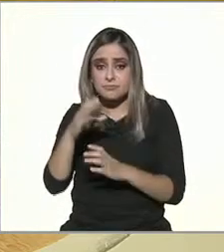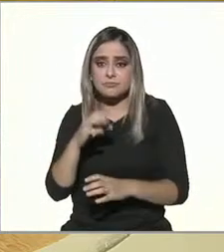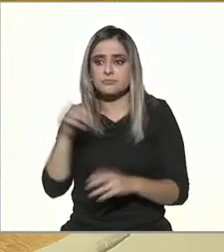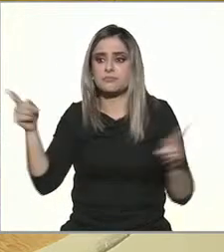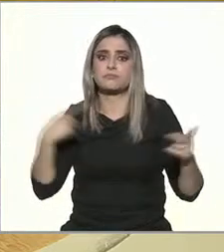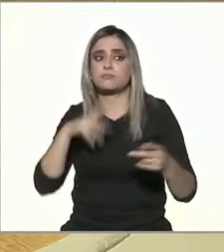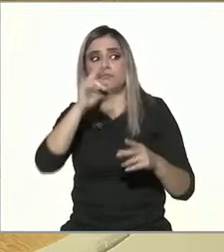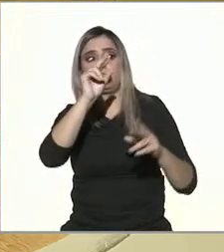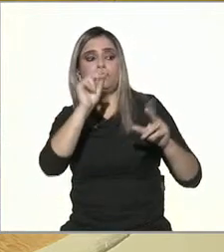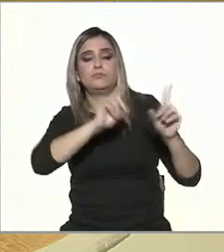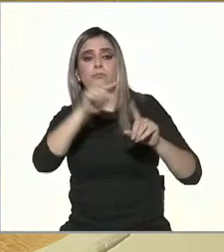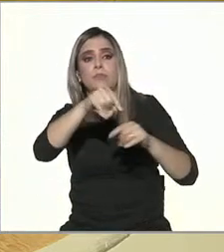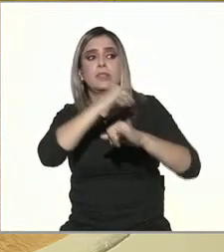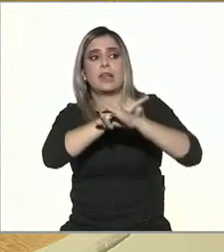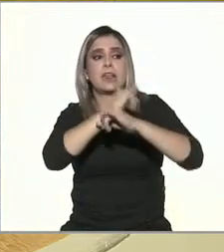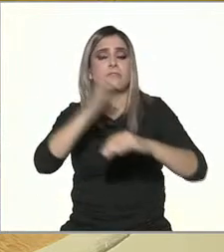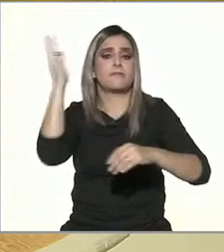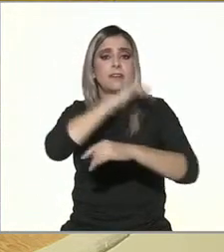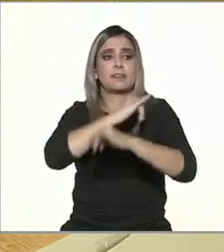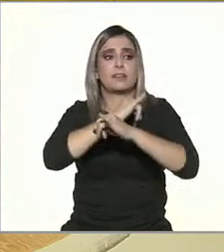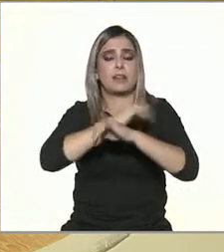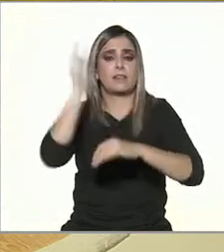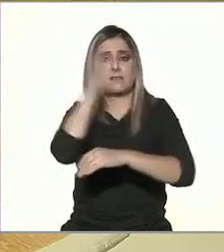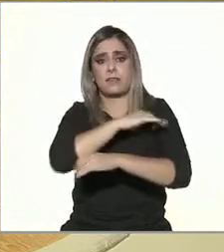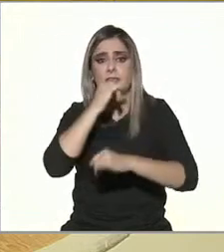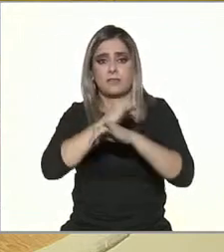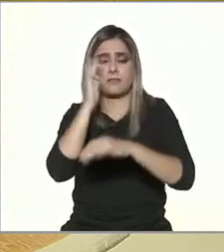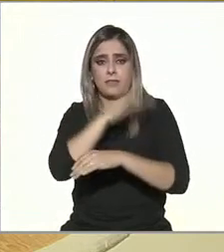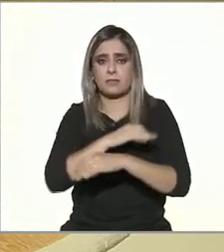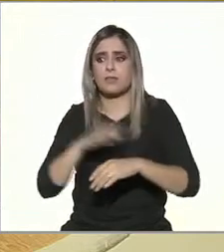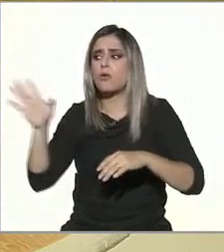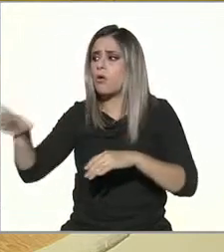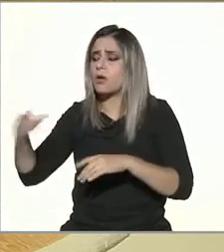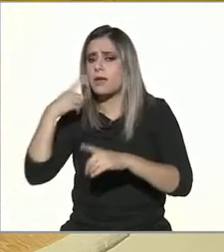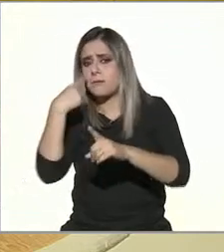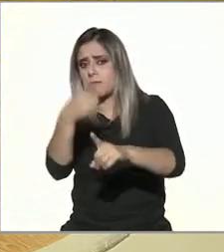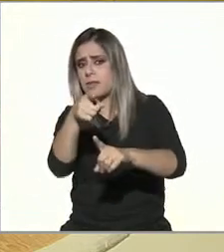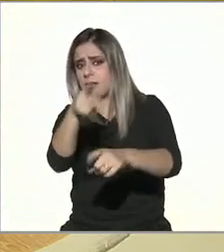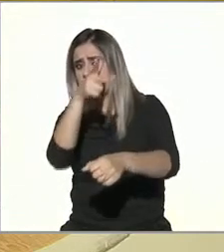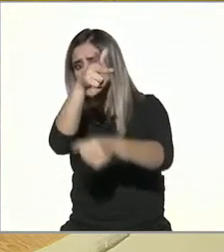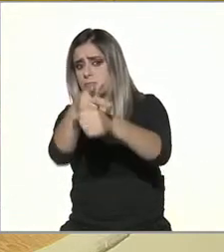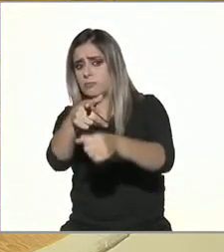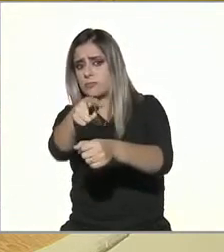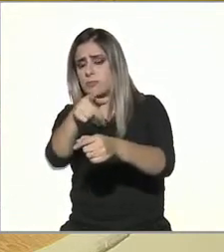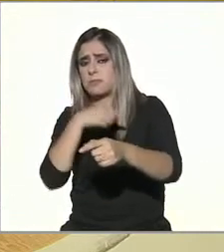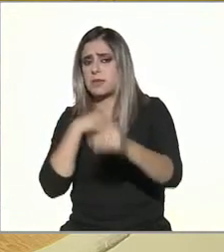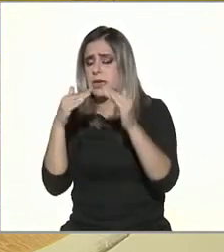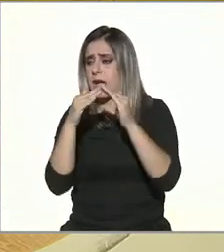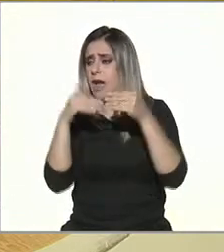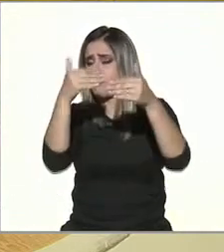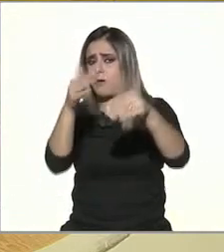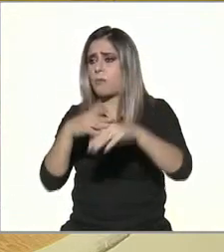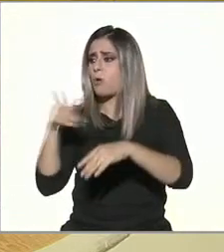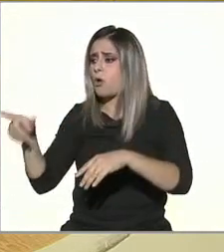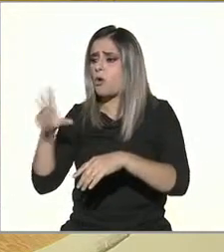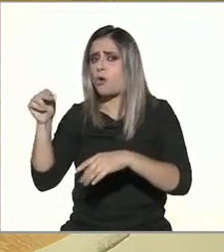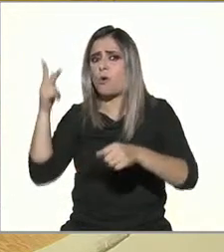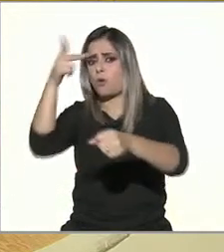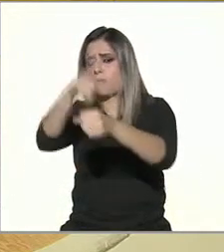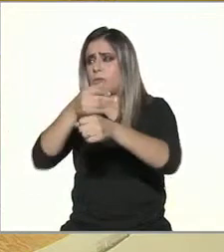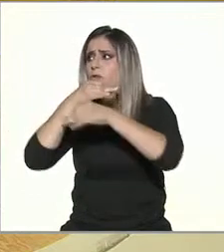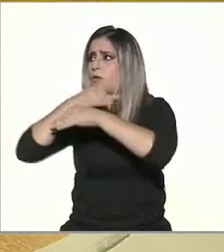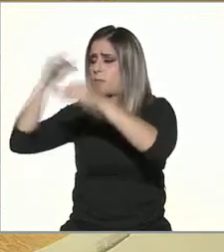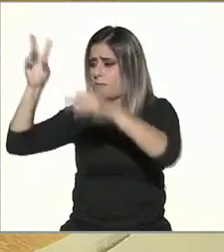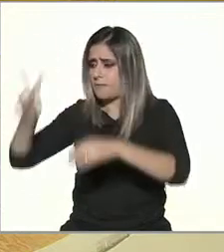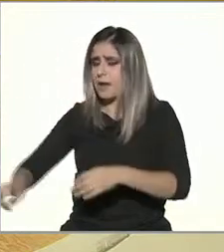que es la veracidad. Es decir, ¿por qué no están transmitiendo esto que yo estoy viendo afuera de mi casa? Pues es que no tienen la capacidad